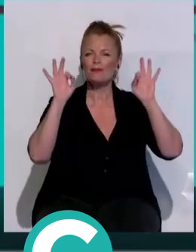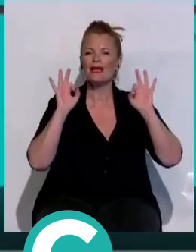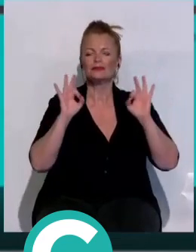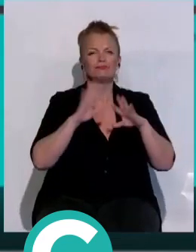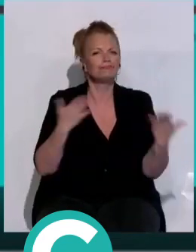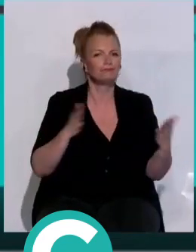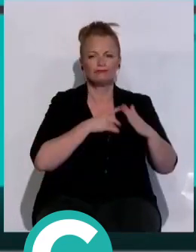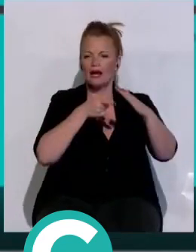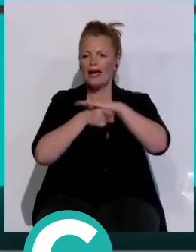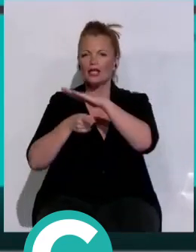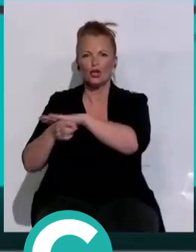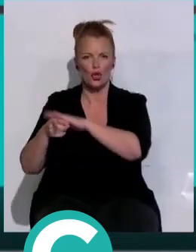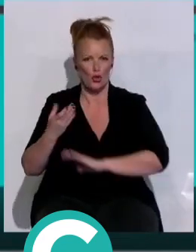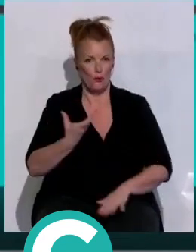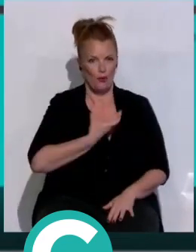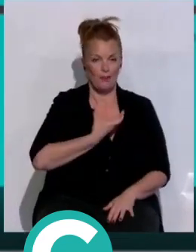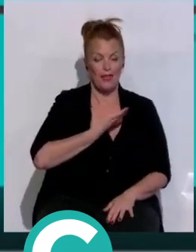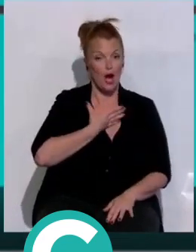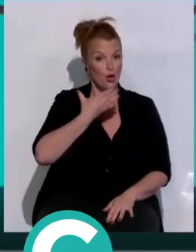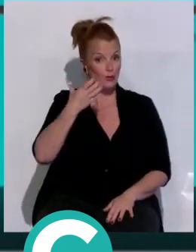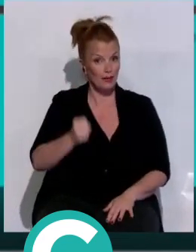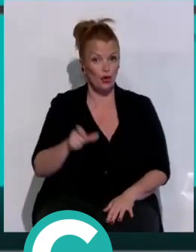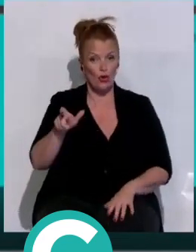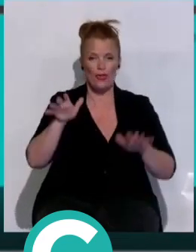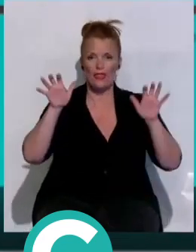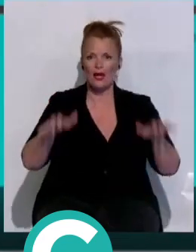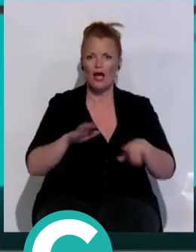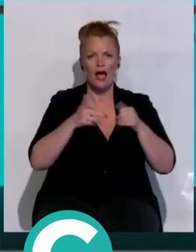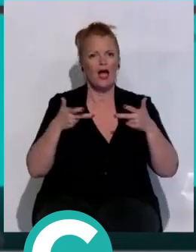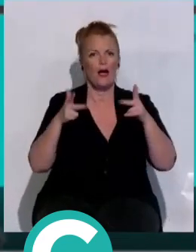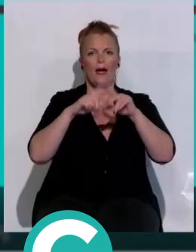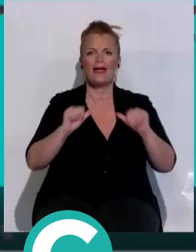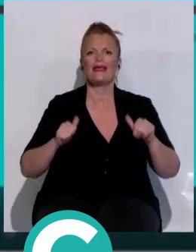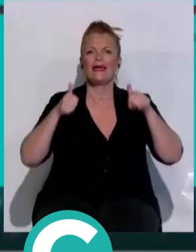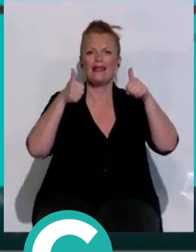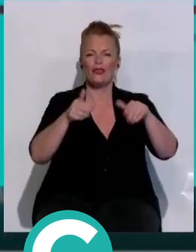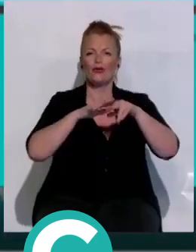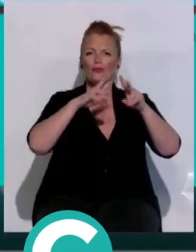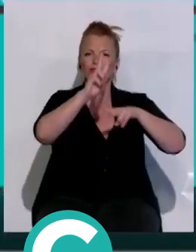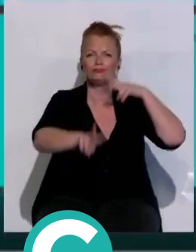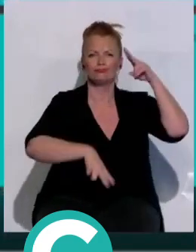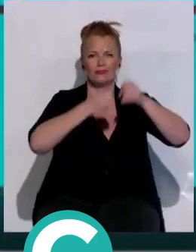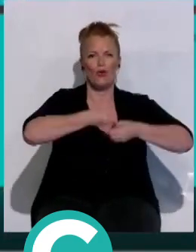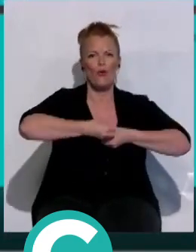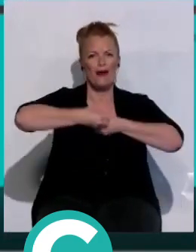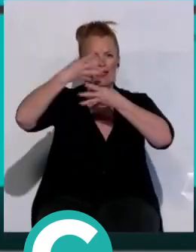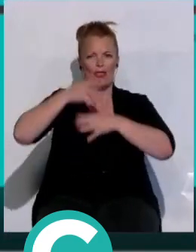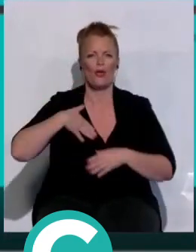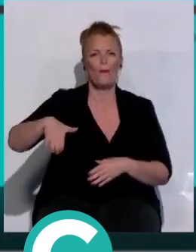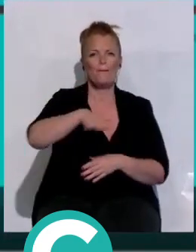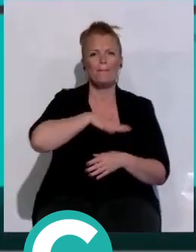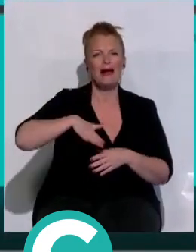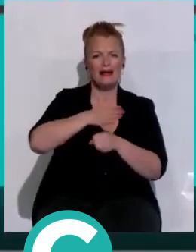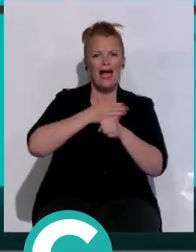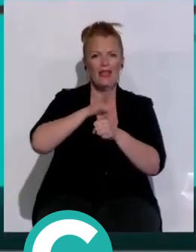gestión municipal. El Ayuntamiento de Cádiz autoriza el próximo inicio de la reurbanización de la barriada de La Paz.